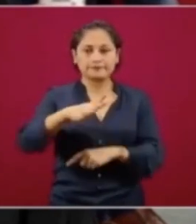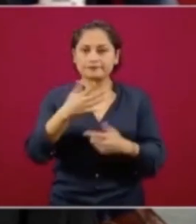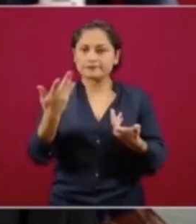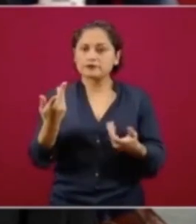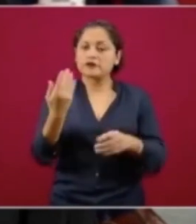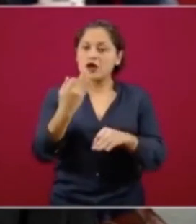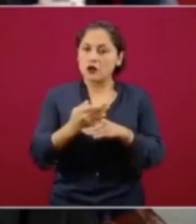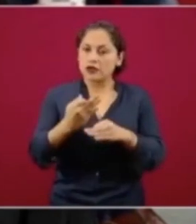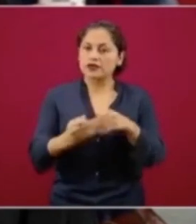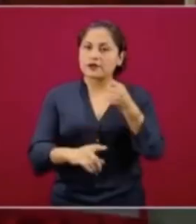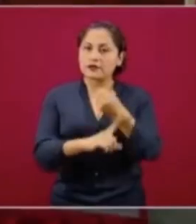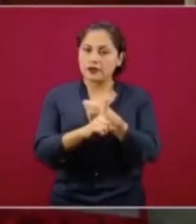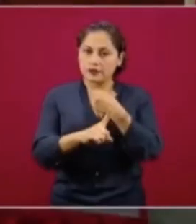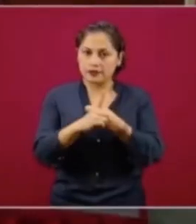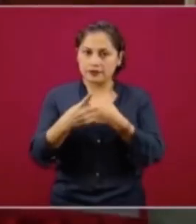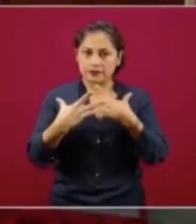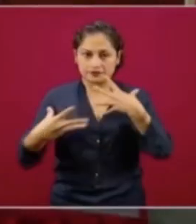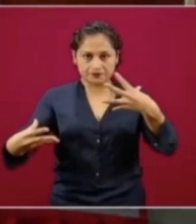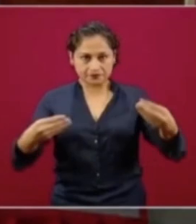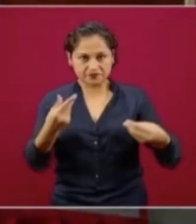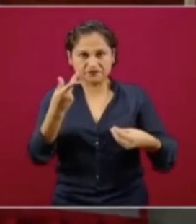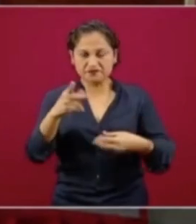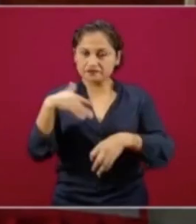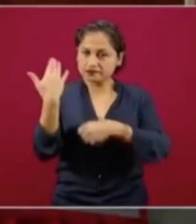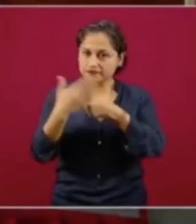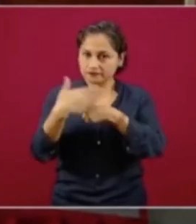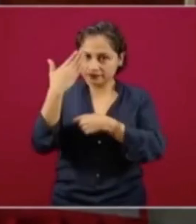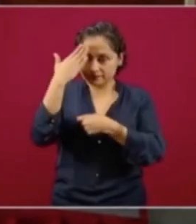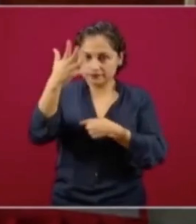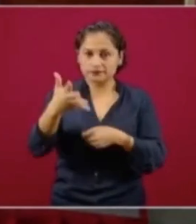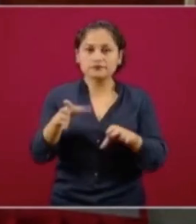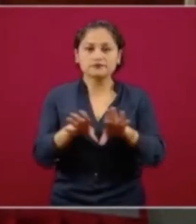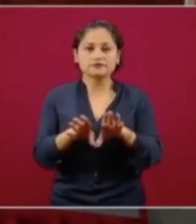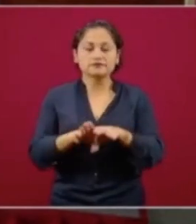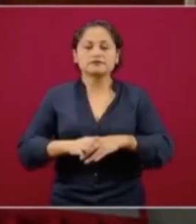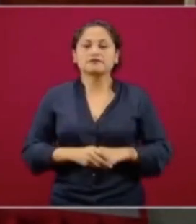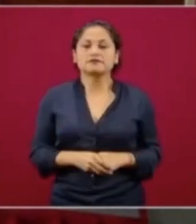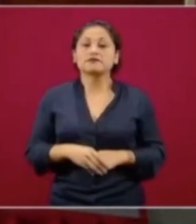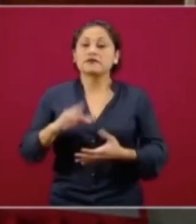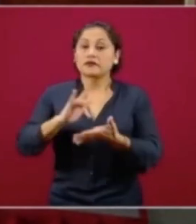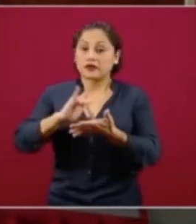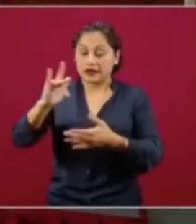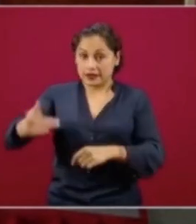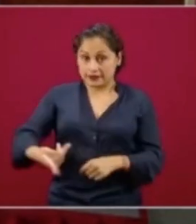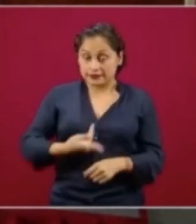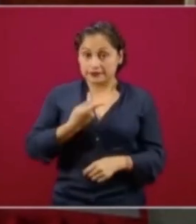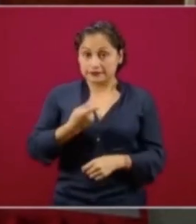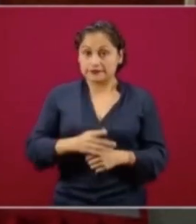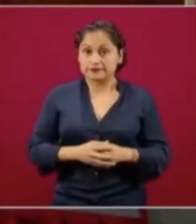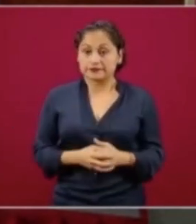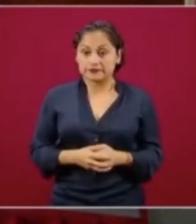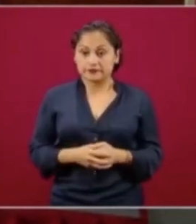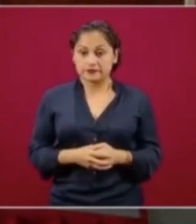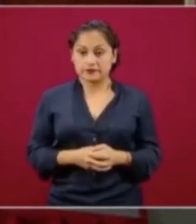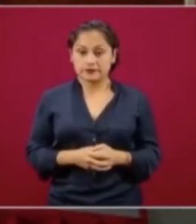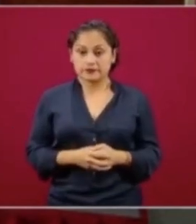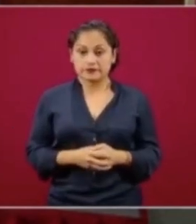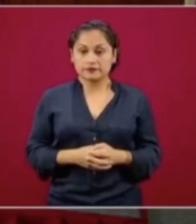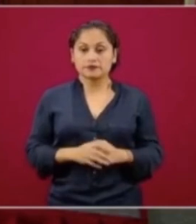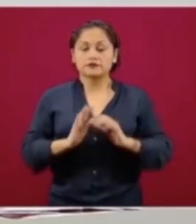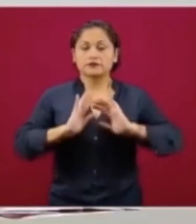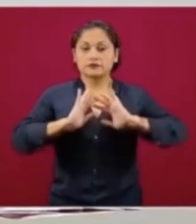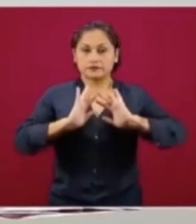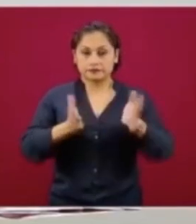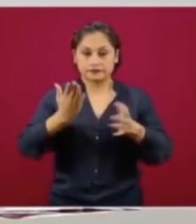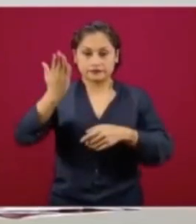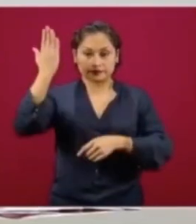viene para ellos en el futuro? Muchas gracias. Muchísimas gracias por la pregunta. Como ya se ha dado a